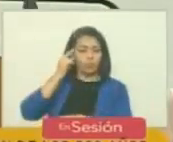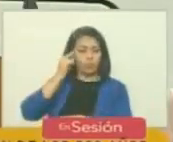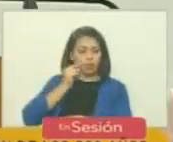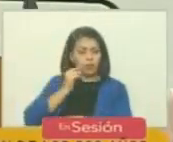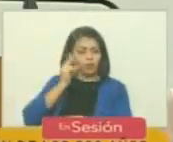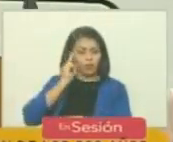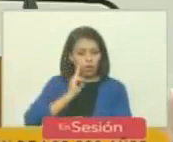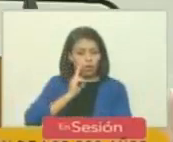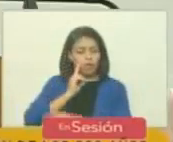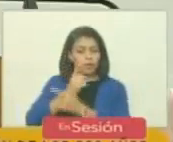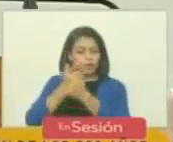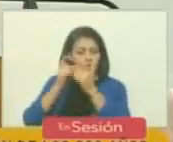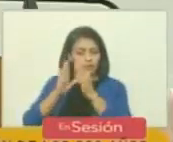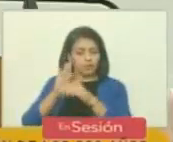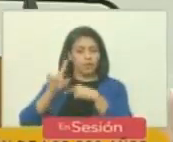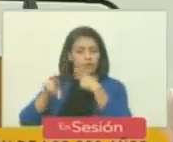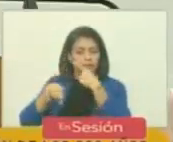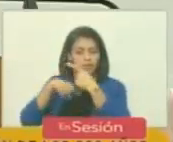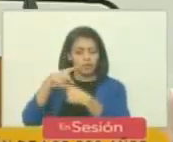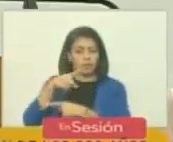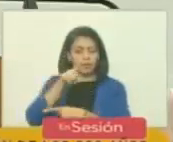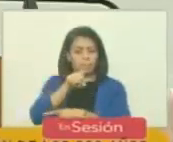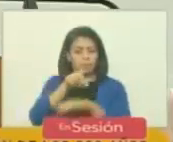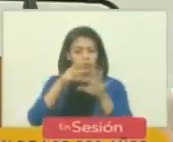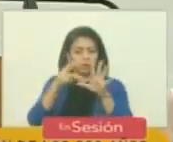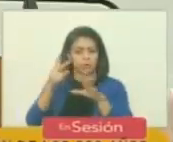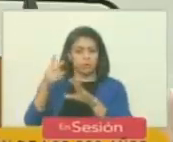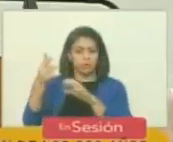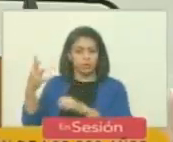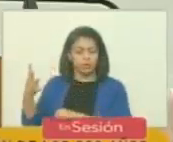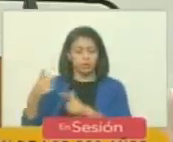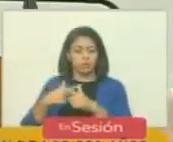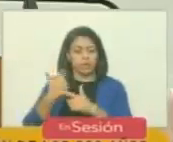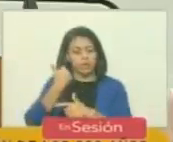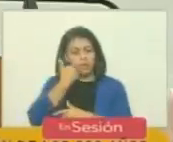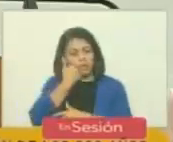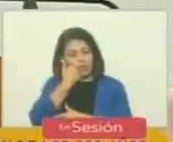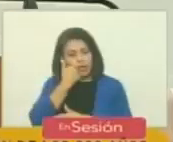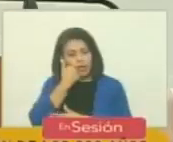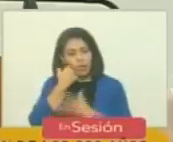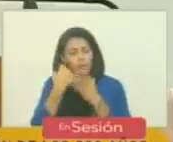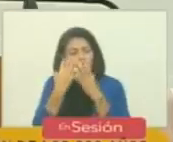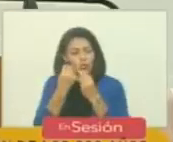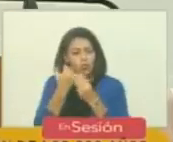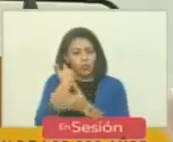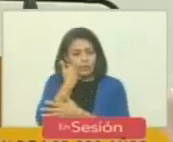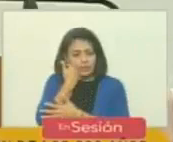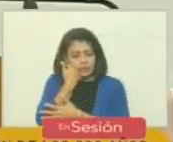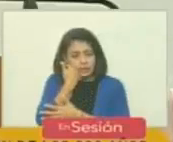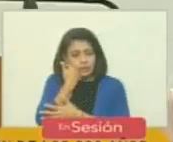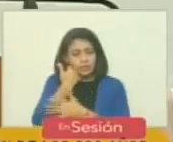después en 1824 en Pativilca enfermo muy enfermo